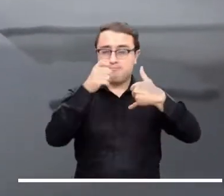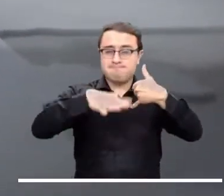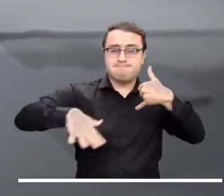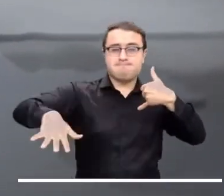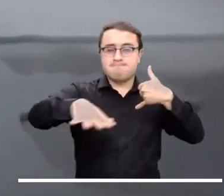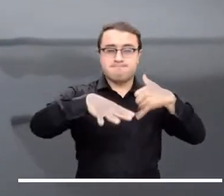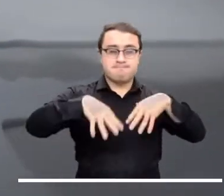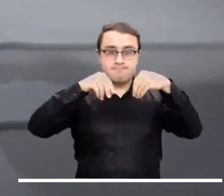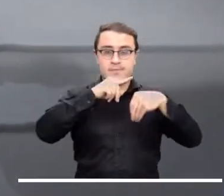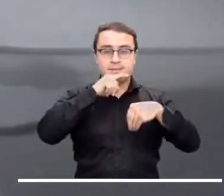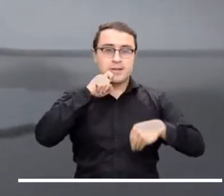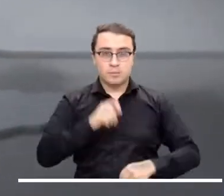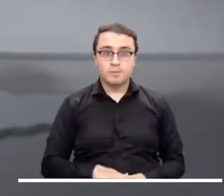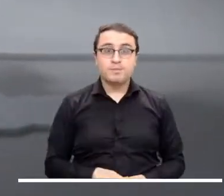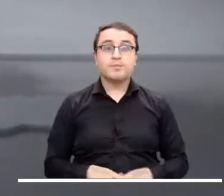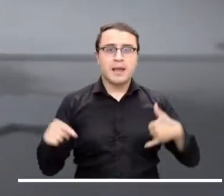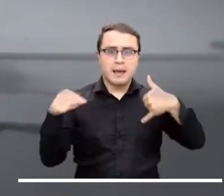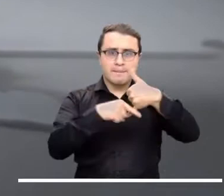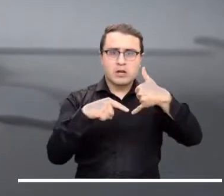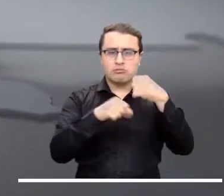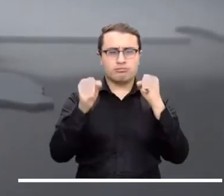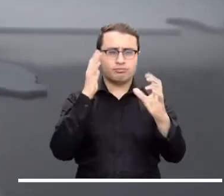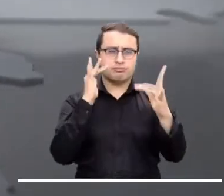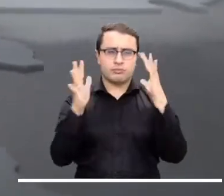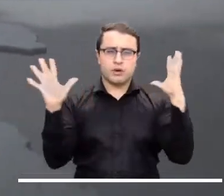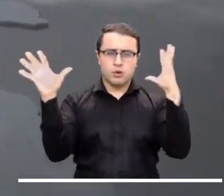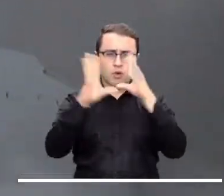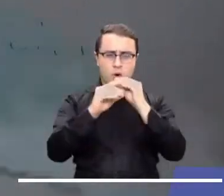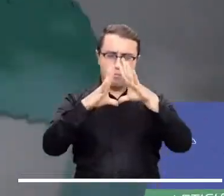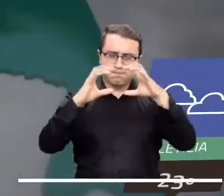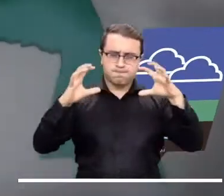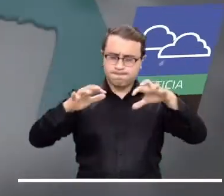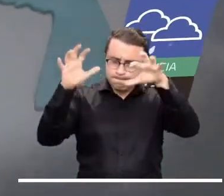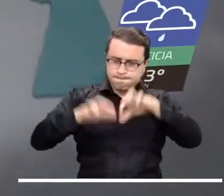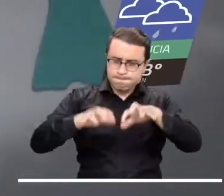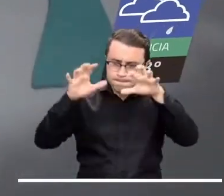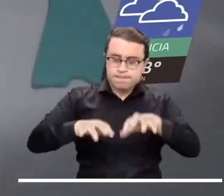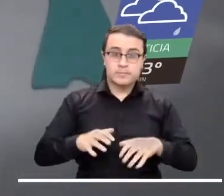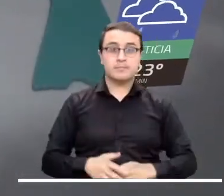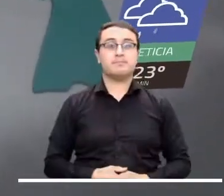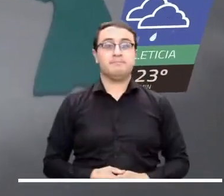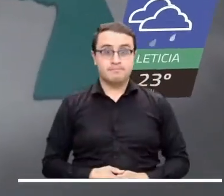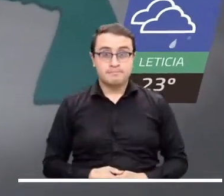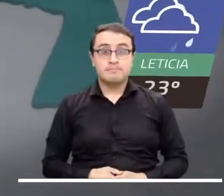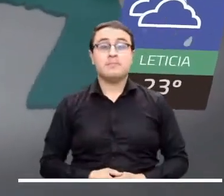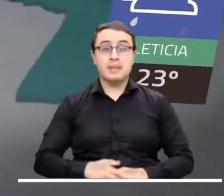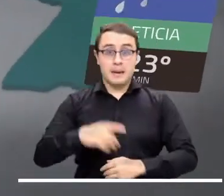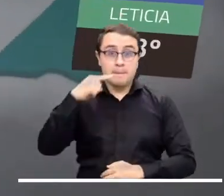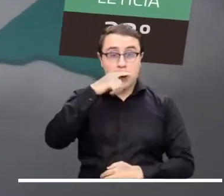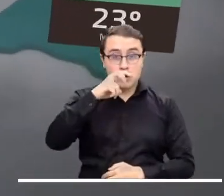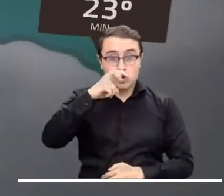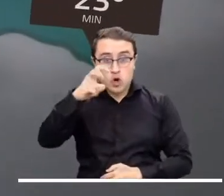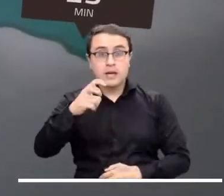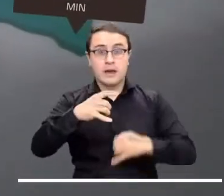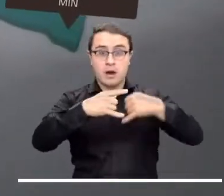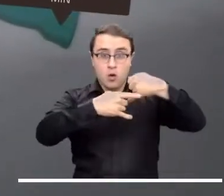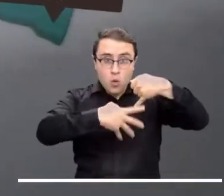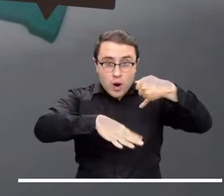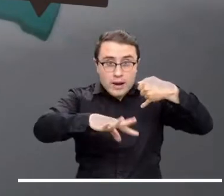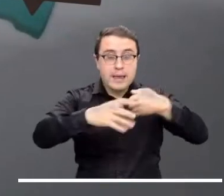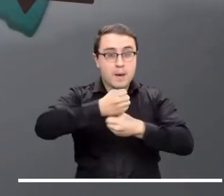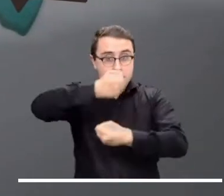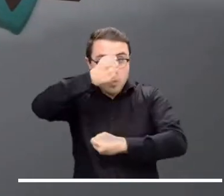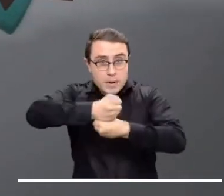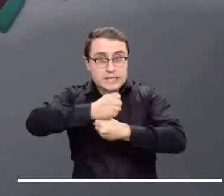Orinoquía predominará el tiempo seco. La selva amazónica promete una noche nubosa y con precipitaciones en el pie de Monte Amazónico,